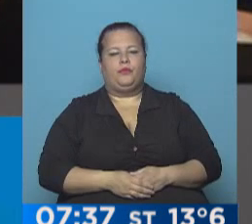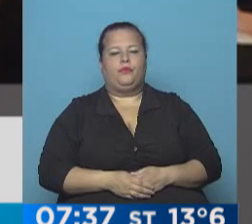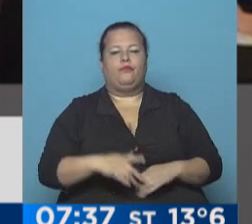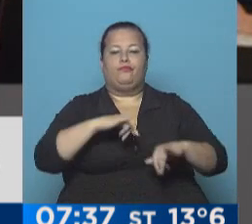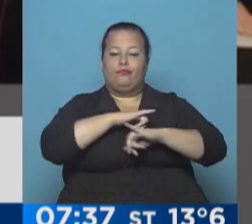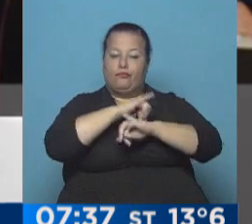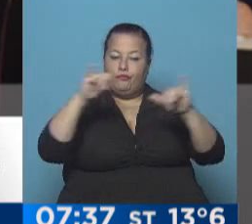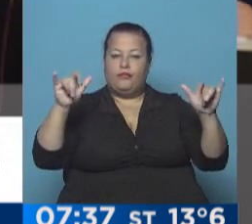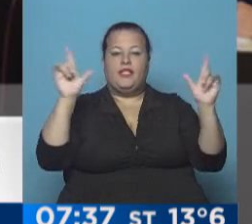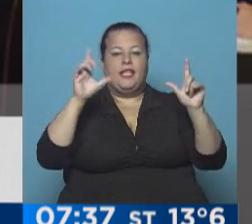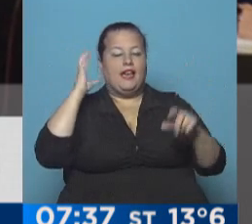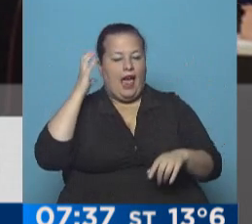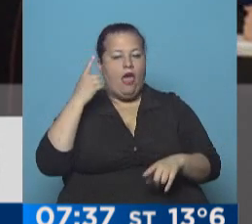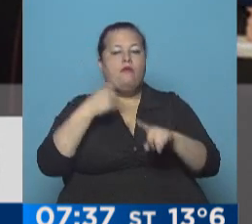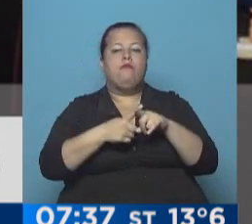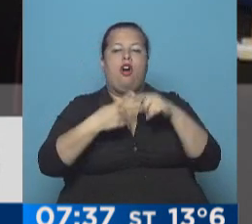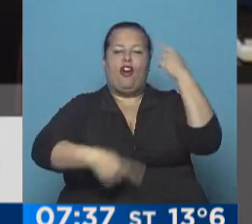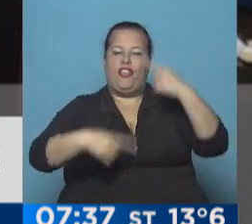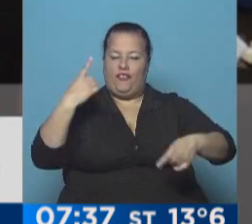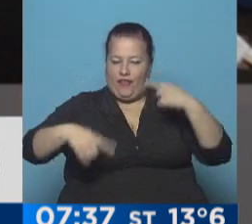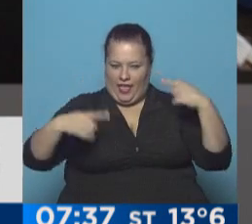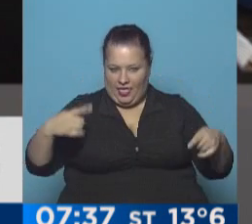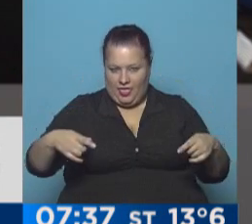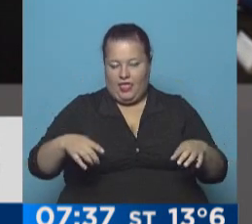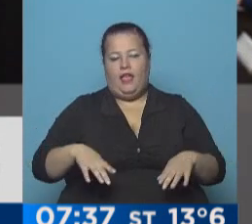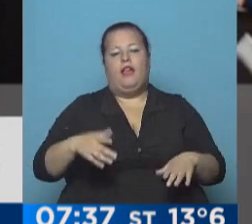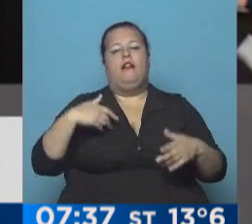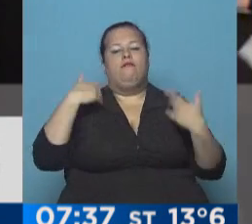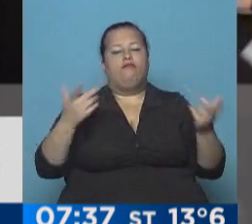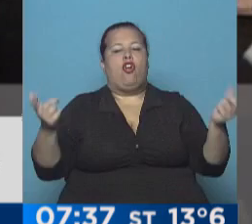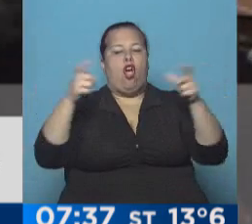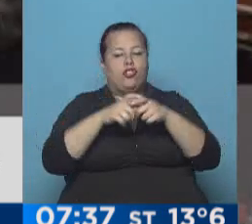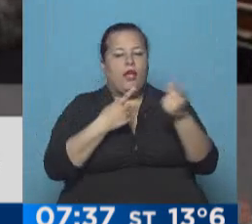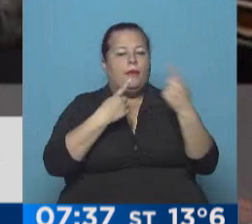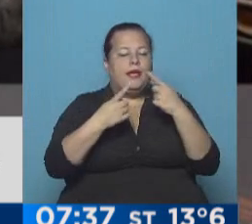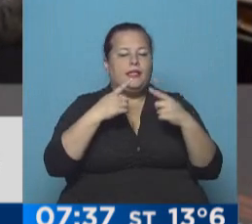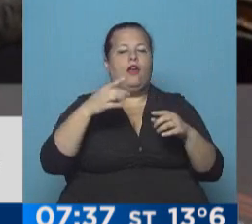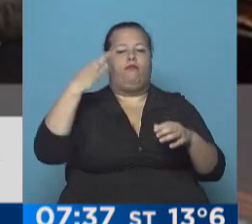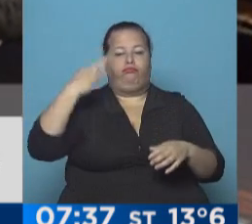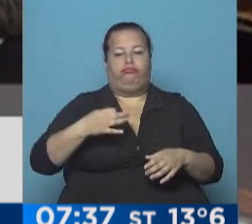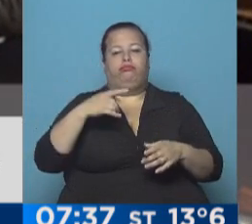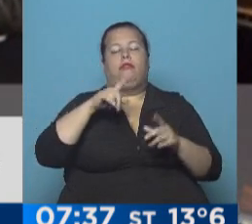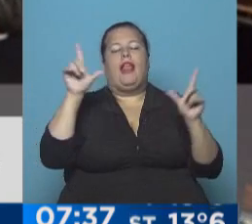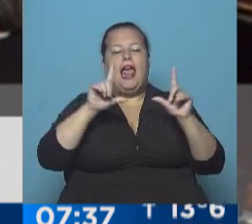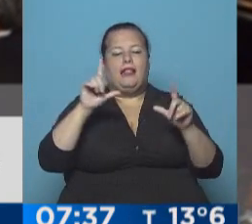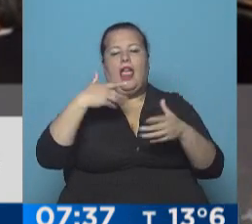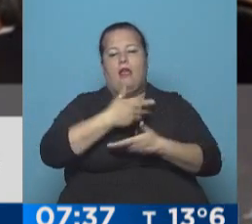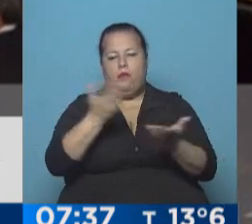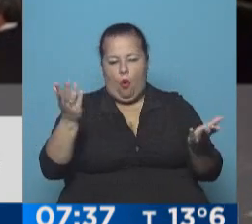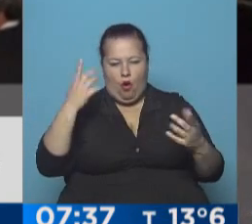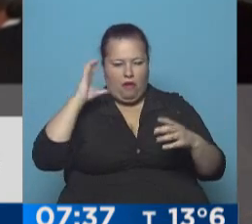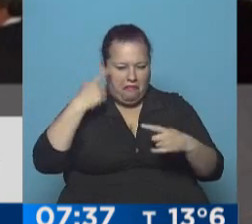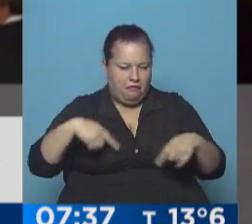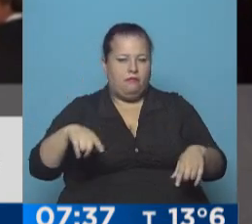Comunicación audiovisual por la diversidad. Se conformó el Consejo Consultivo Honorario de los Medios Públicos.